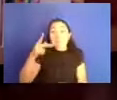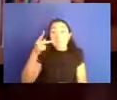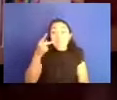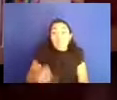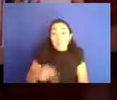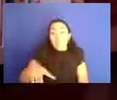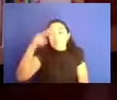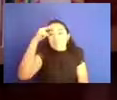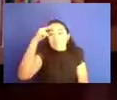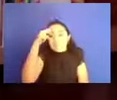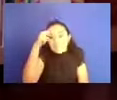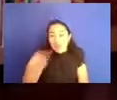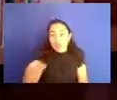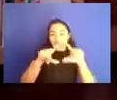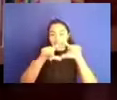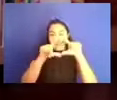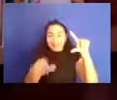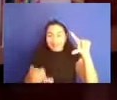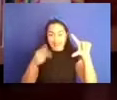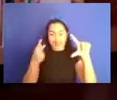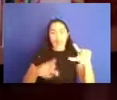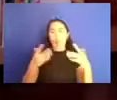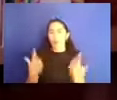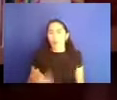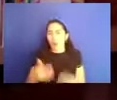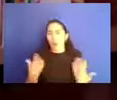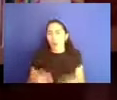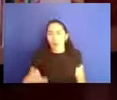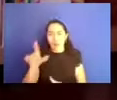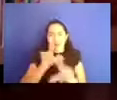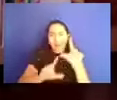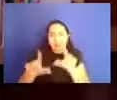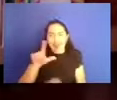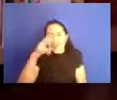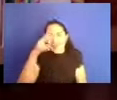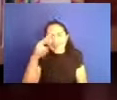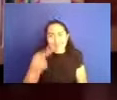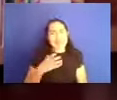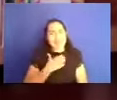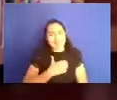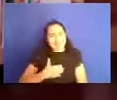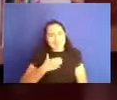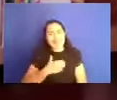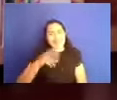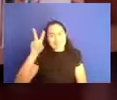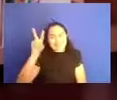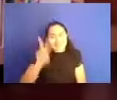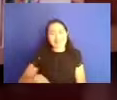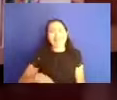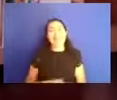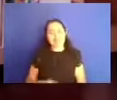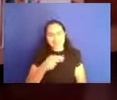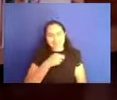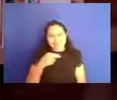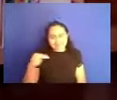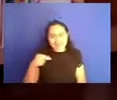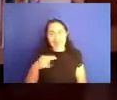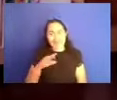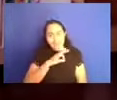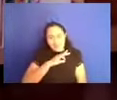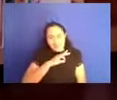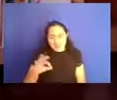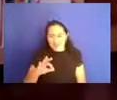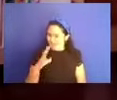eso incluso, pues da mucho gusto, ¿no? Porque, y, decir que son muchas cosas de las que tenemos que estar, este,